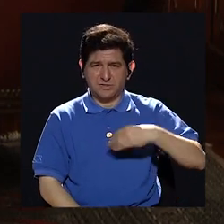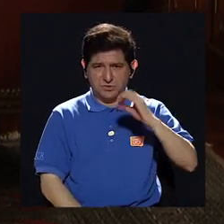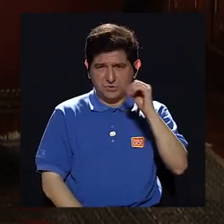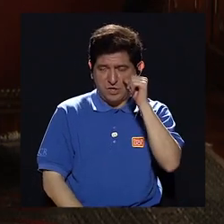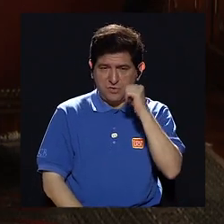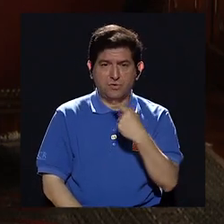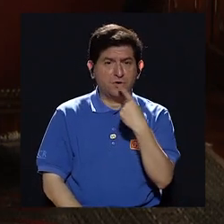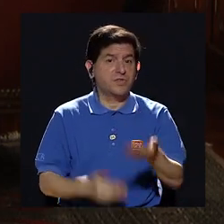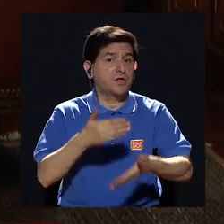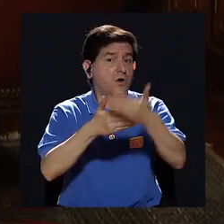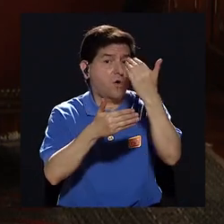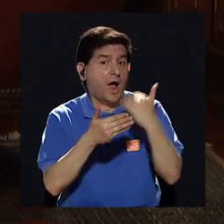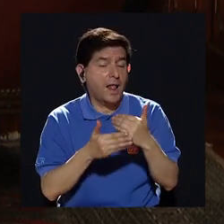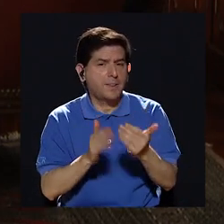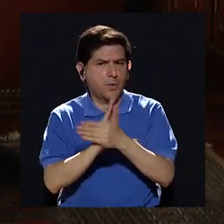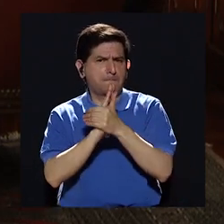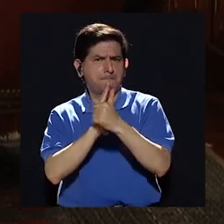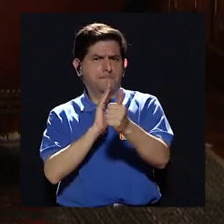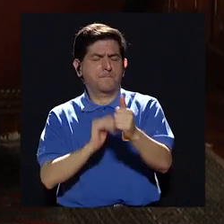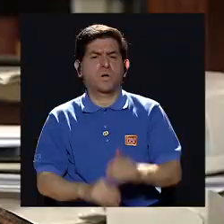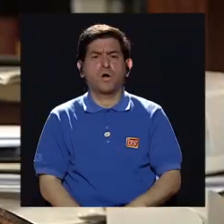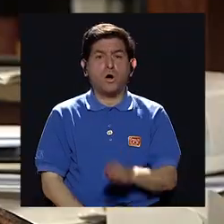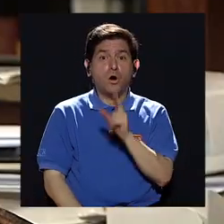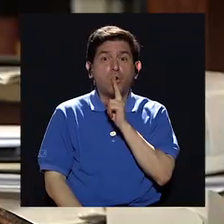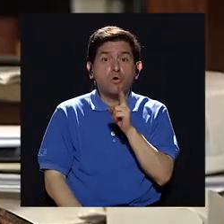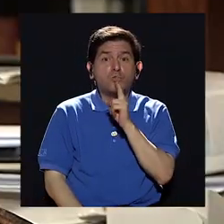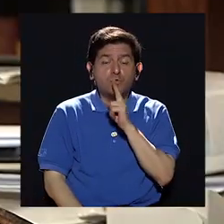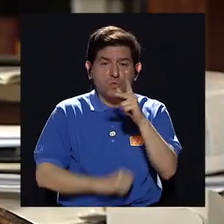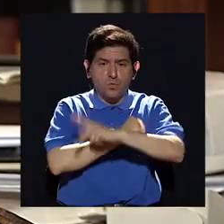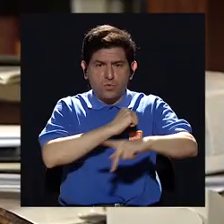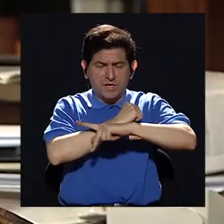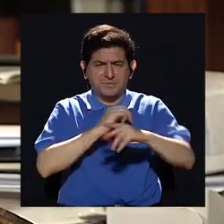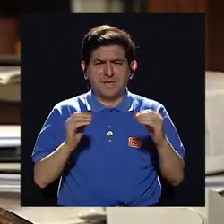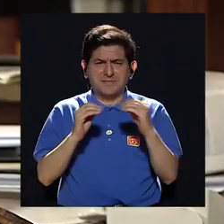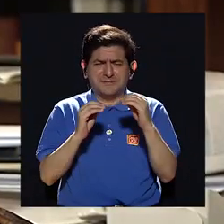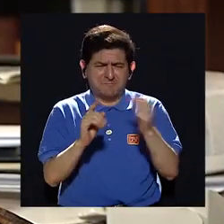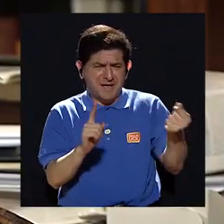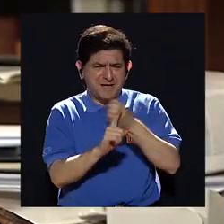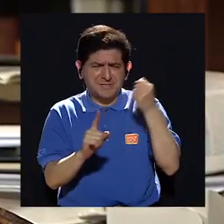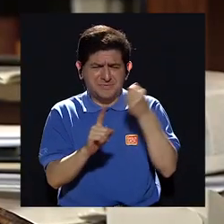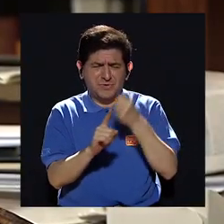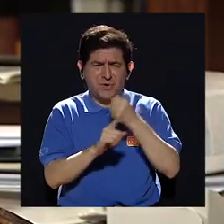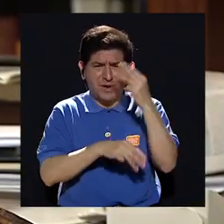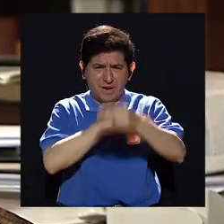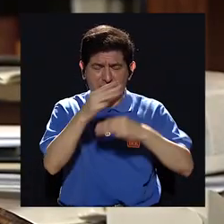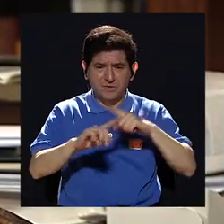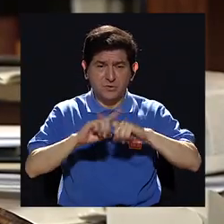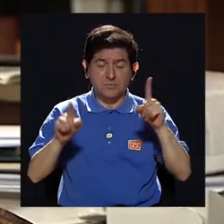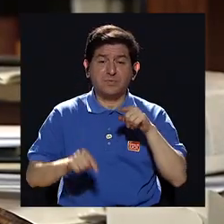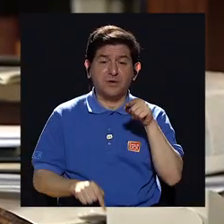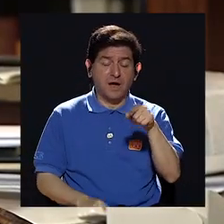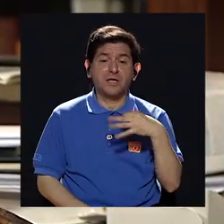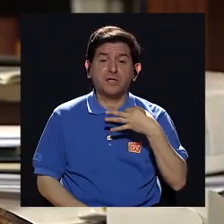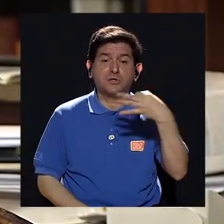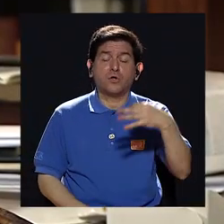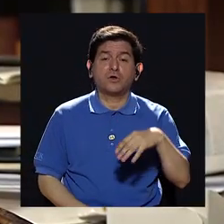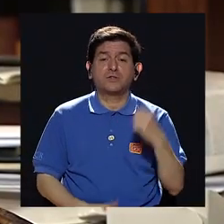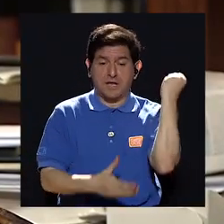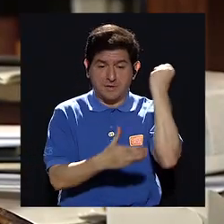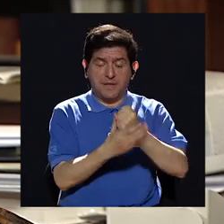Ahora, usted decía algo potentísimo. Honduras, uno de los países más violentos del mundo, pero en un lugar donde todos los días matan a una mujer.